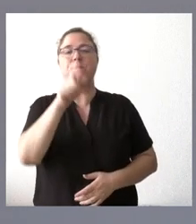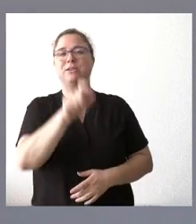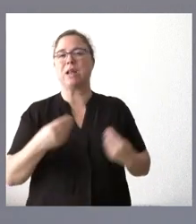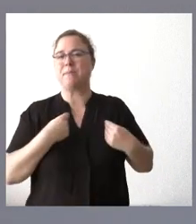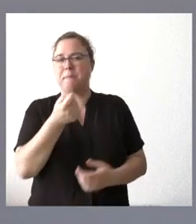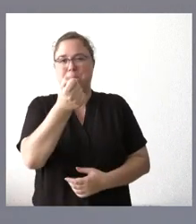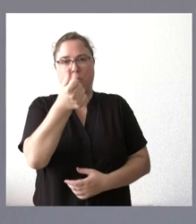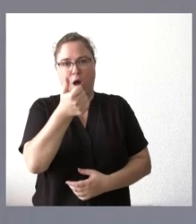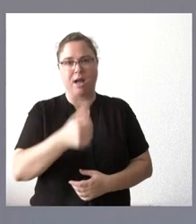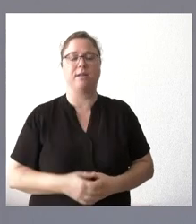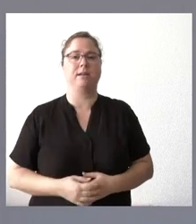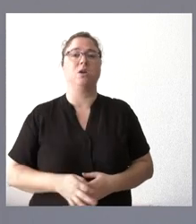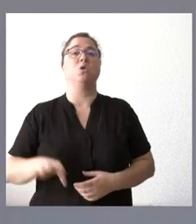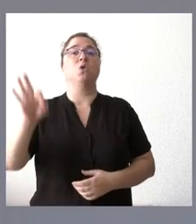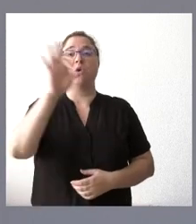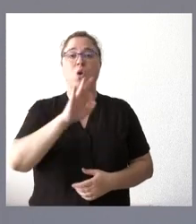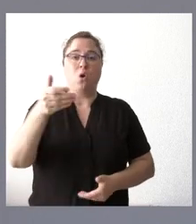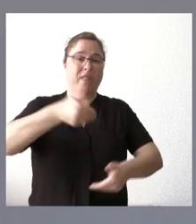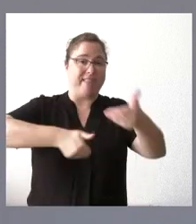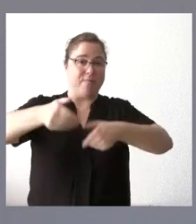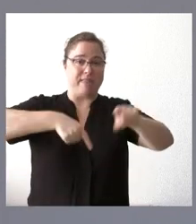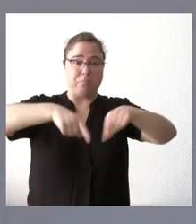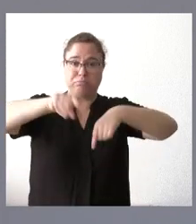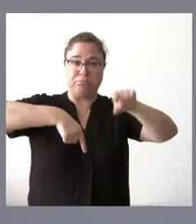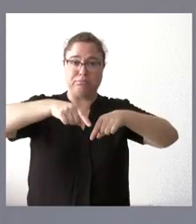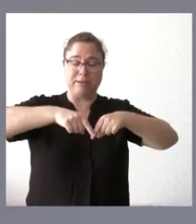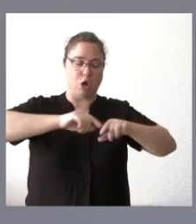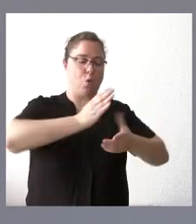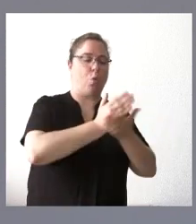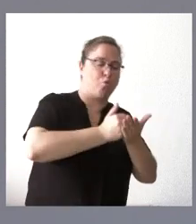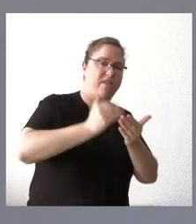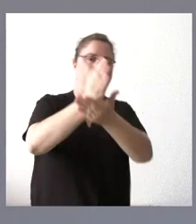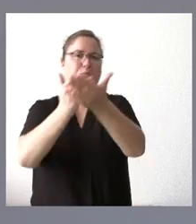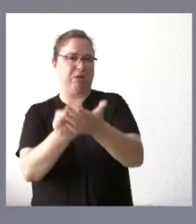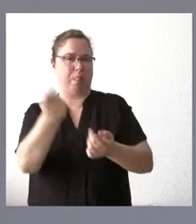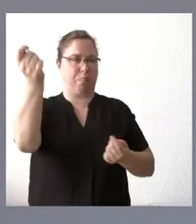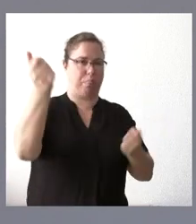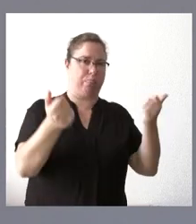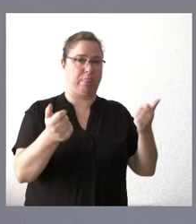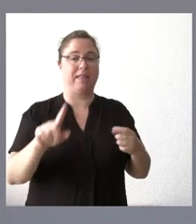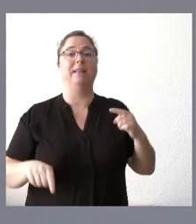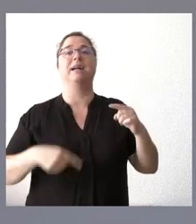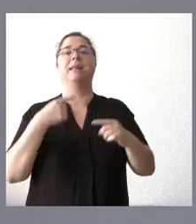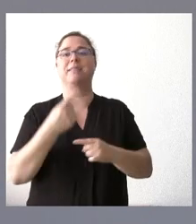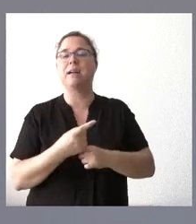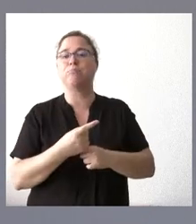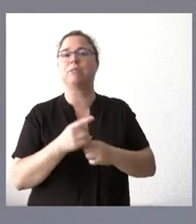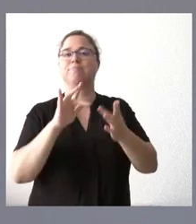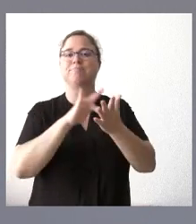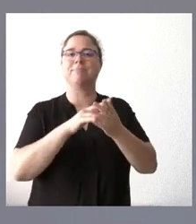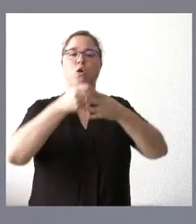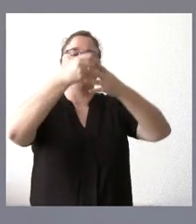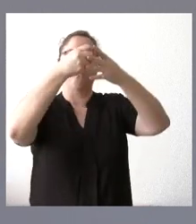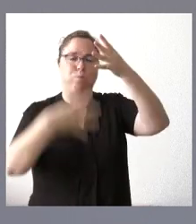o presentan una demanda de viajeros entre comunidades autónomas muy exigua. En la siguiente tabla se relacionan los municipios